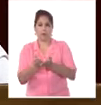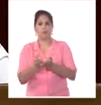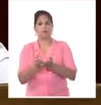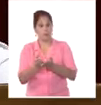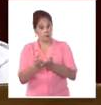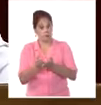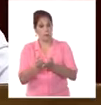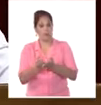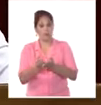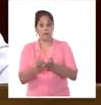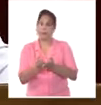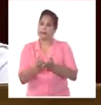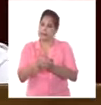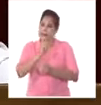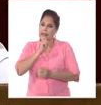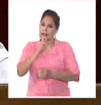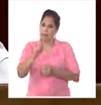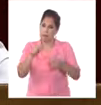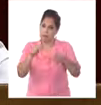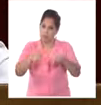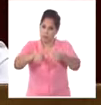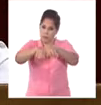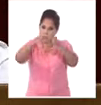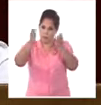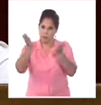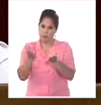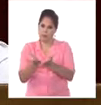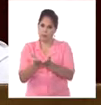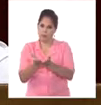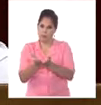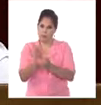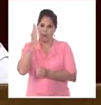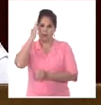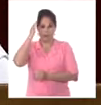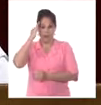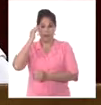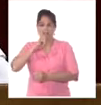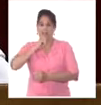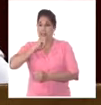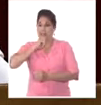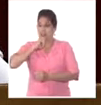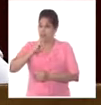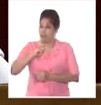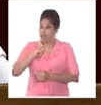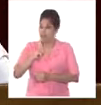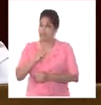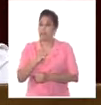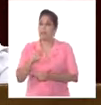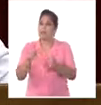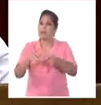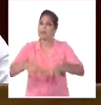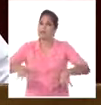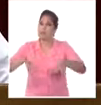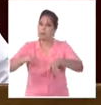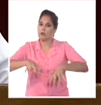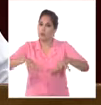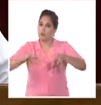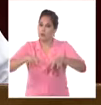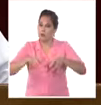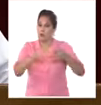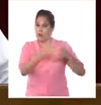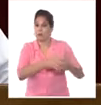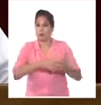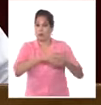incierto y peligroso panorama que se vive a nivel mundial y los brutales extremos a los que nos han llegado nos han llevado los enemigos de la